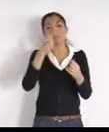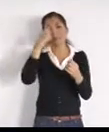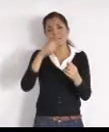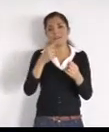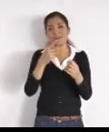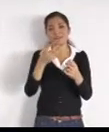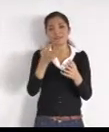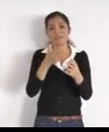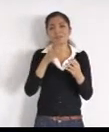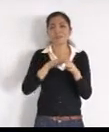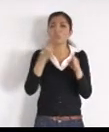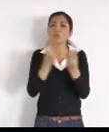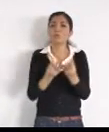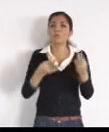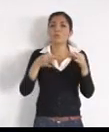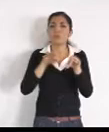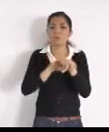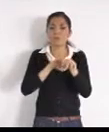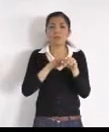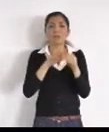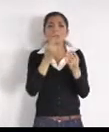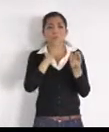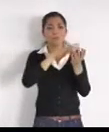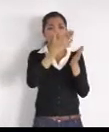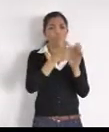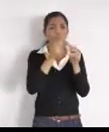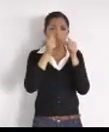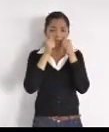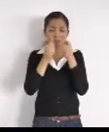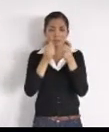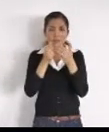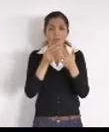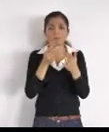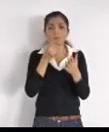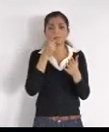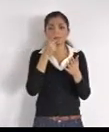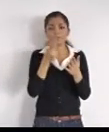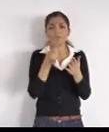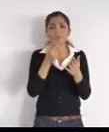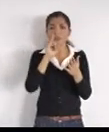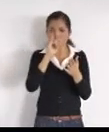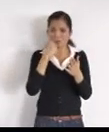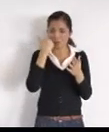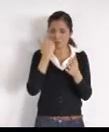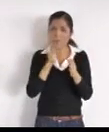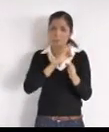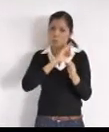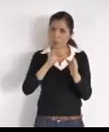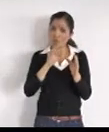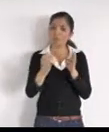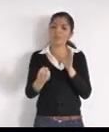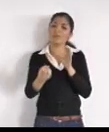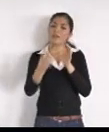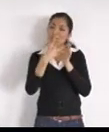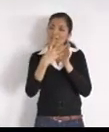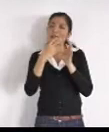gracias Charles, si me pasas, por inbox, tus datos, le doy seguimiento, y aceleramos, la gestión, que ya ha realizado,